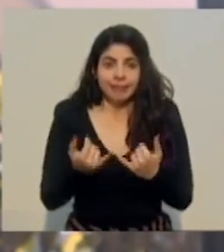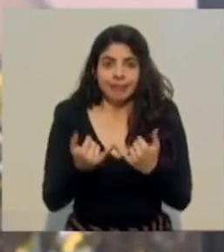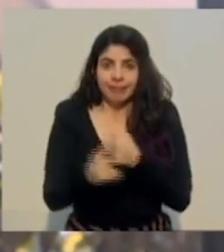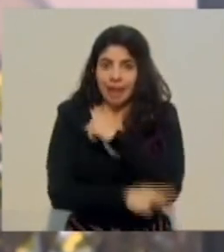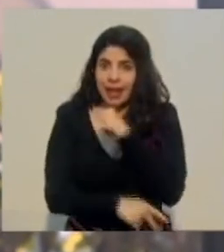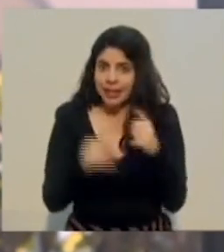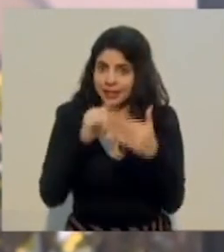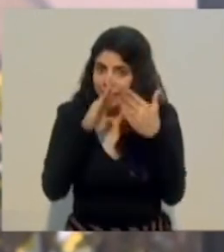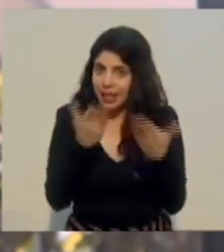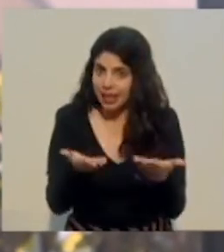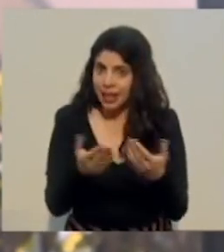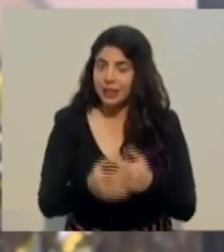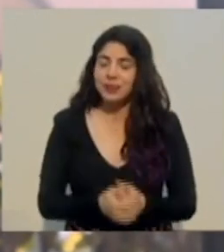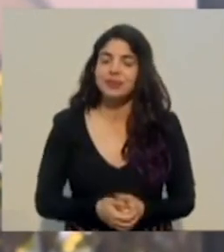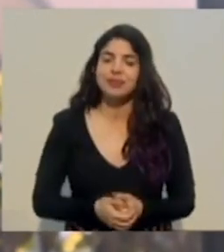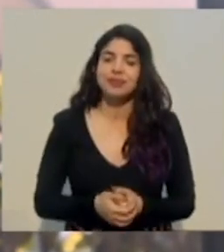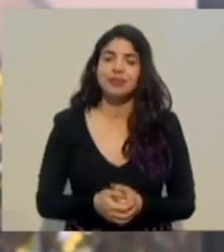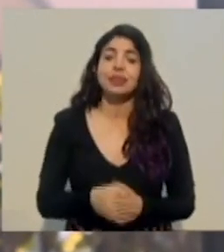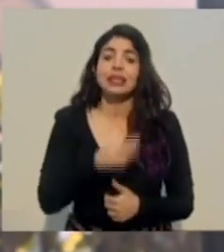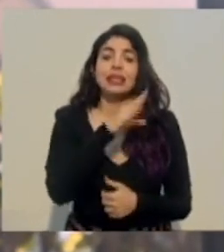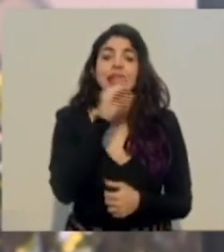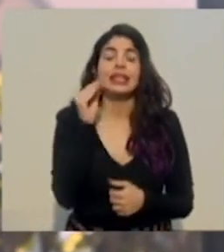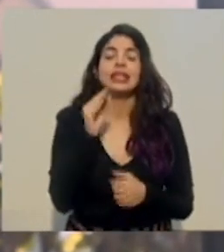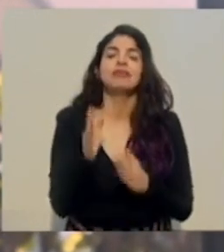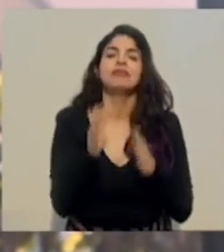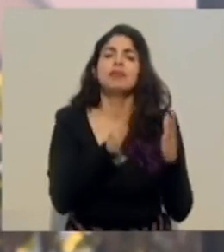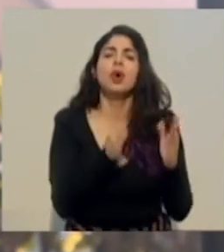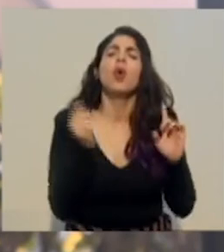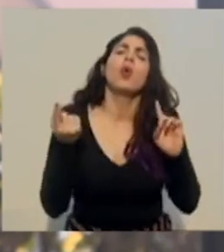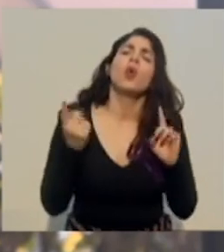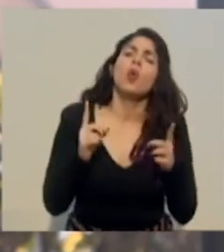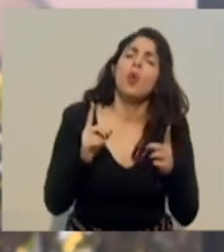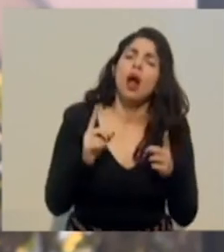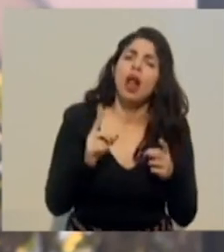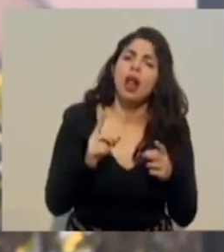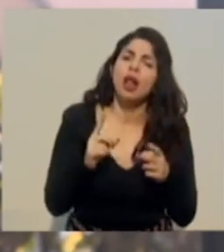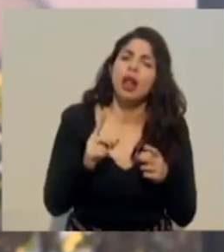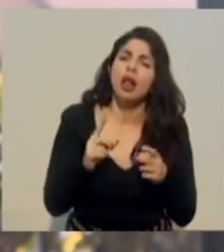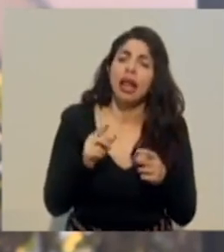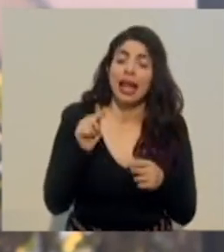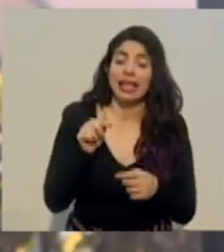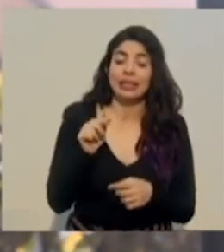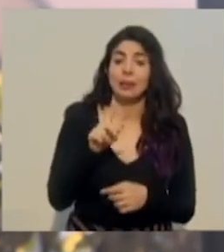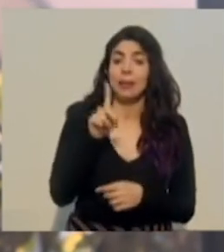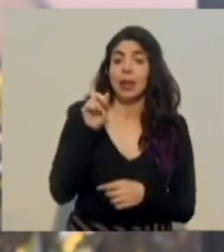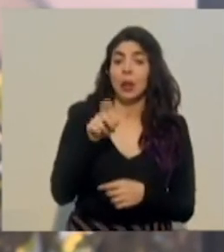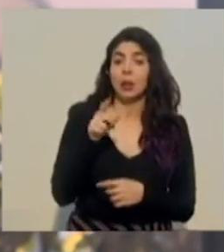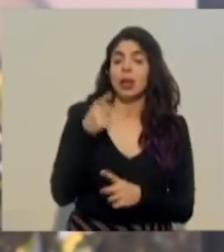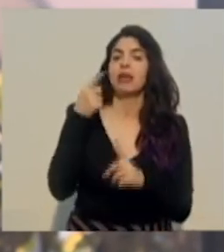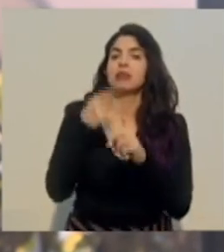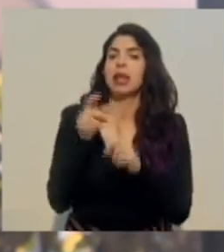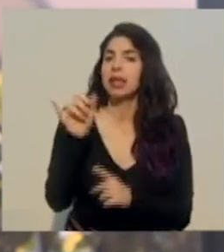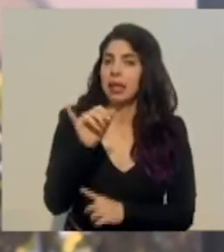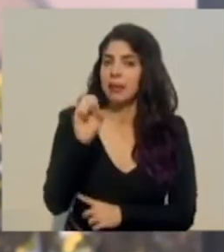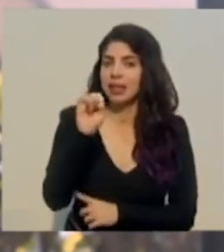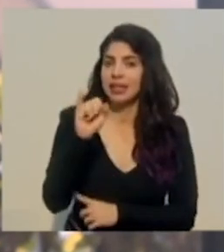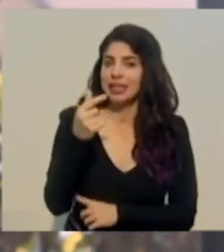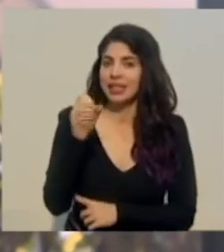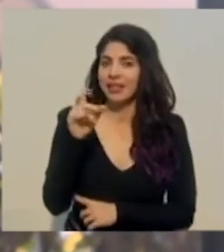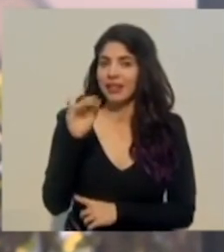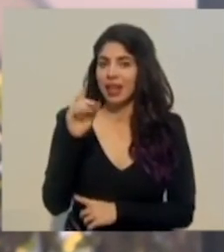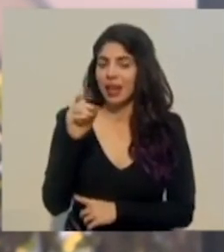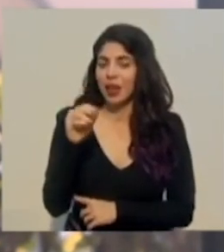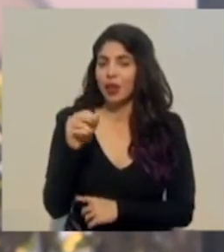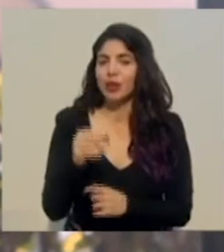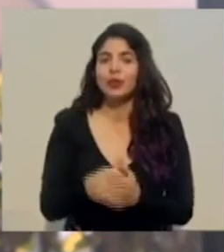Y particularmente, ¿cuál es? Y esta pregunta va también dirigida a un cifreo. Son